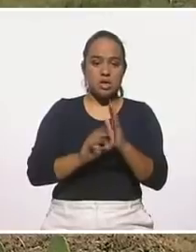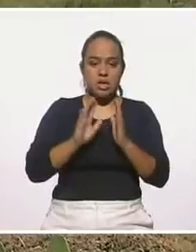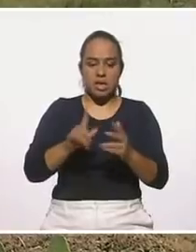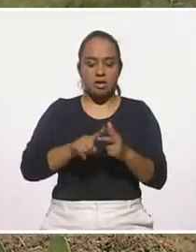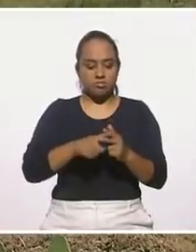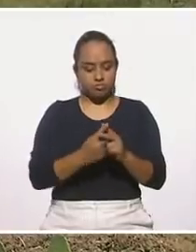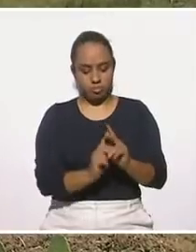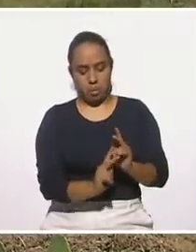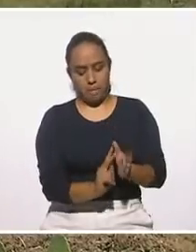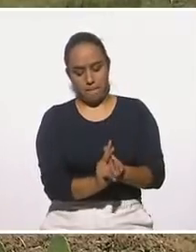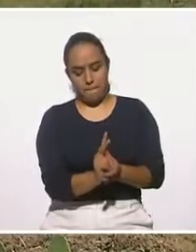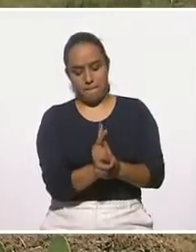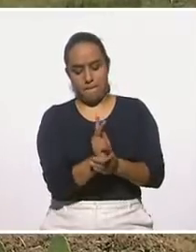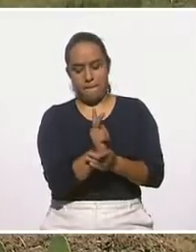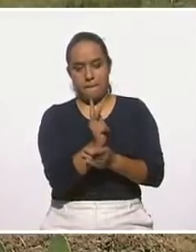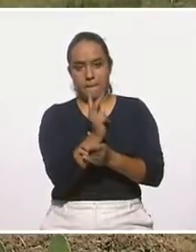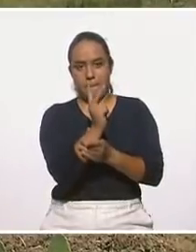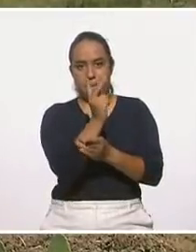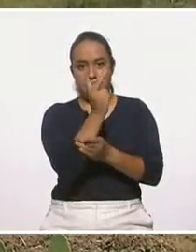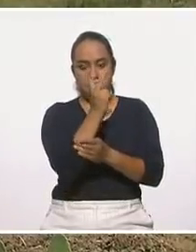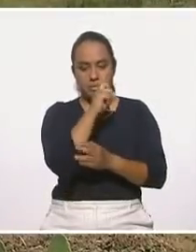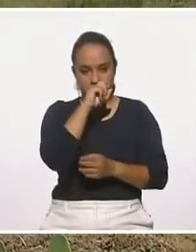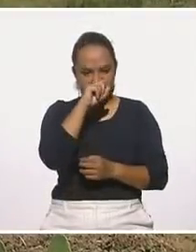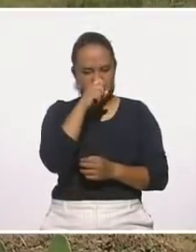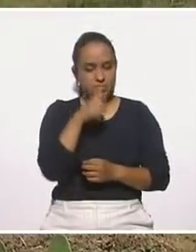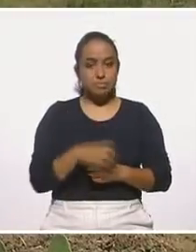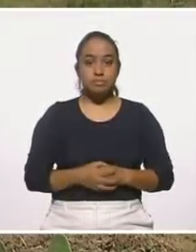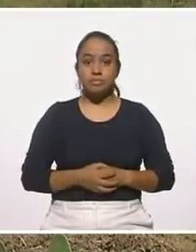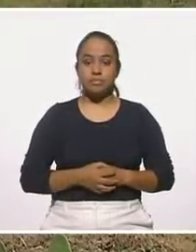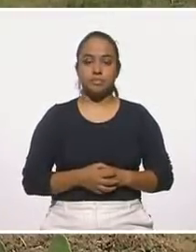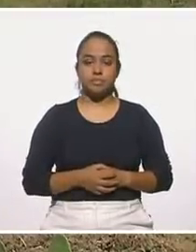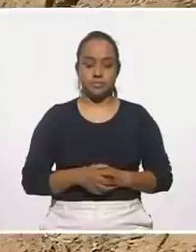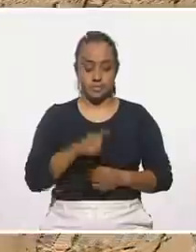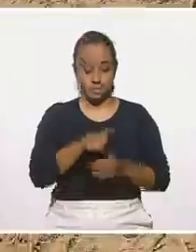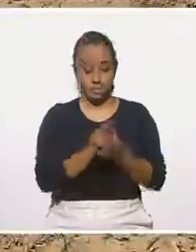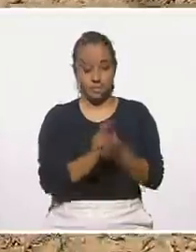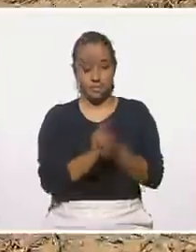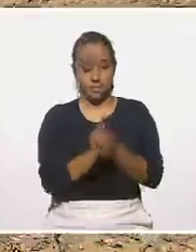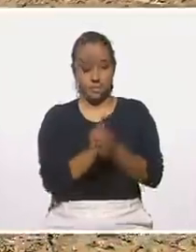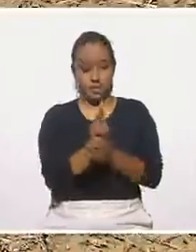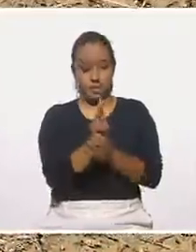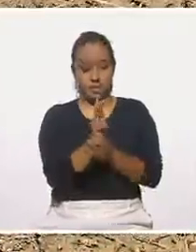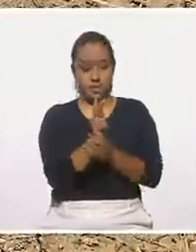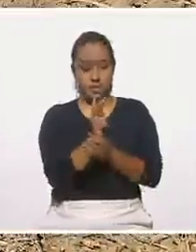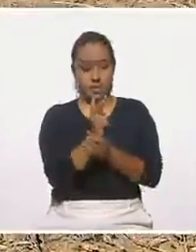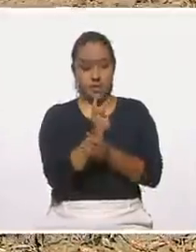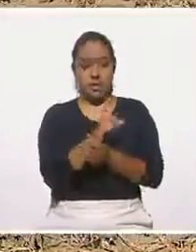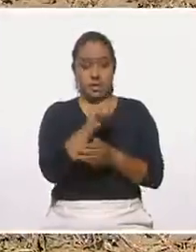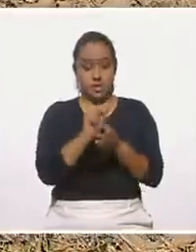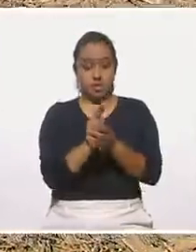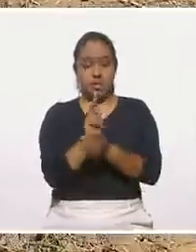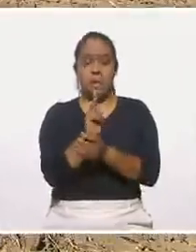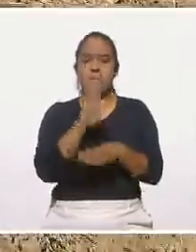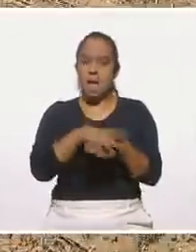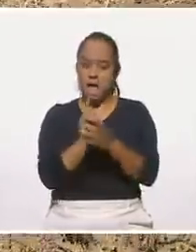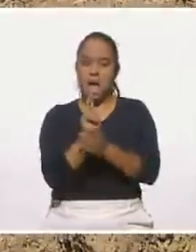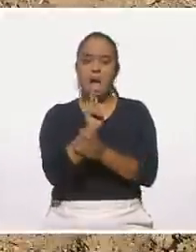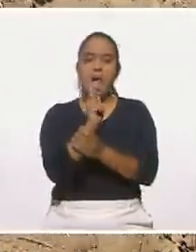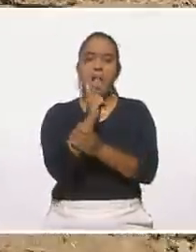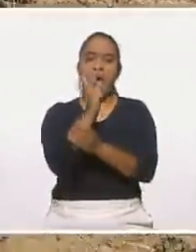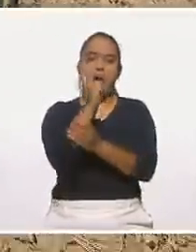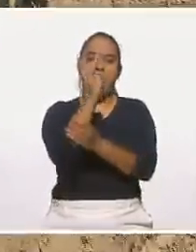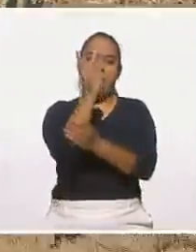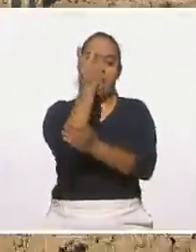brote. Hay que dejar que ese brote se haga grande, para que la